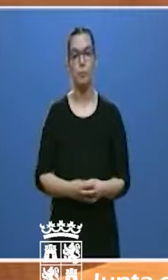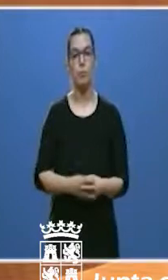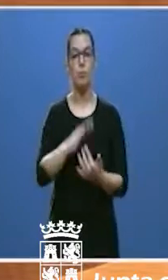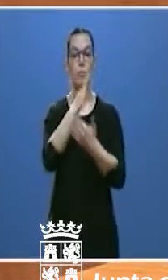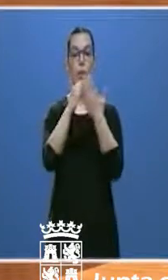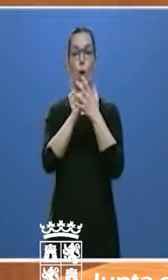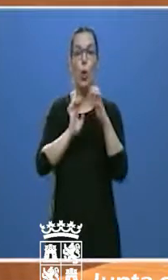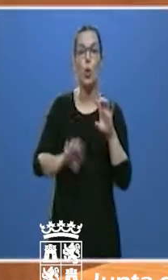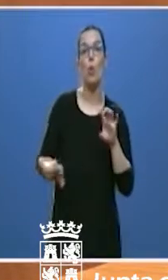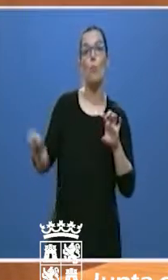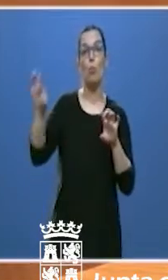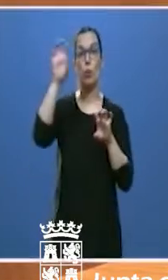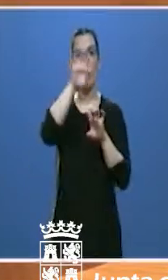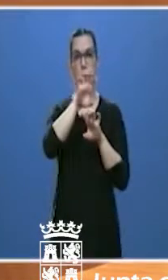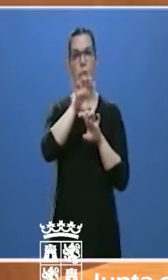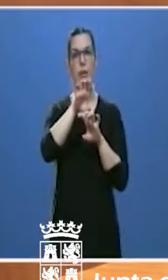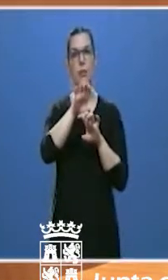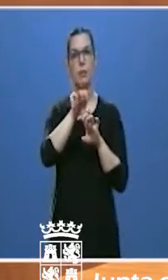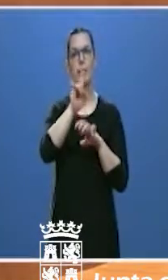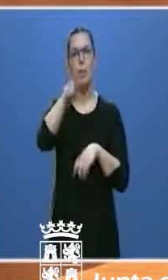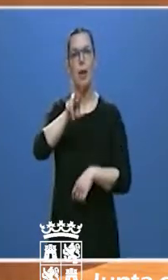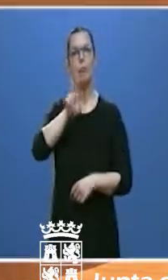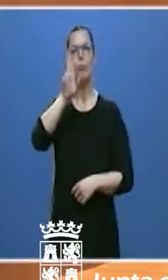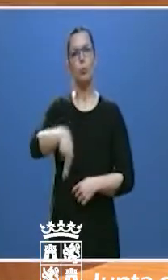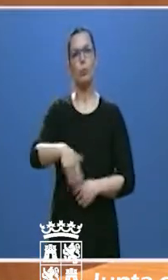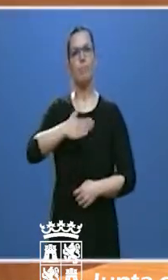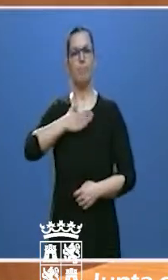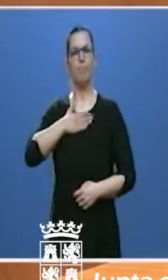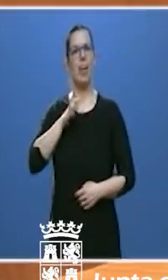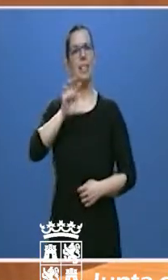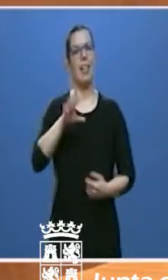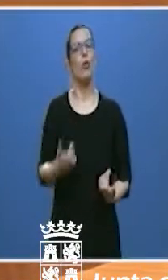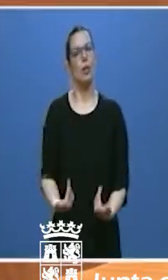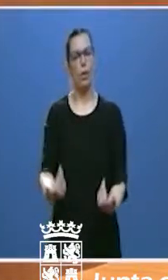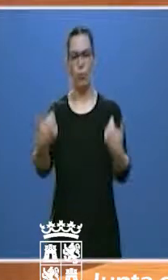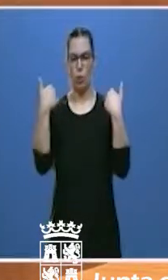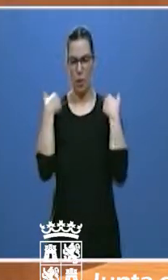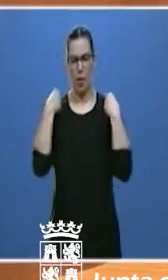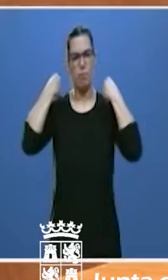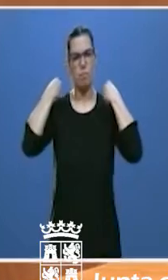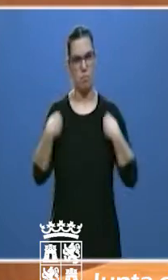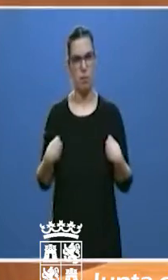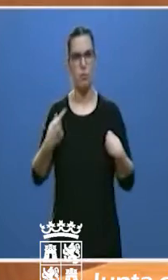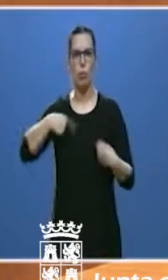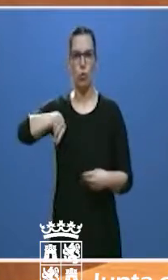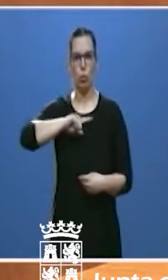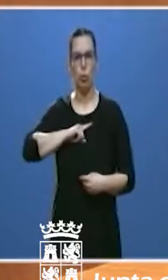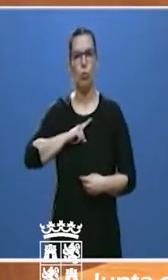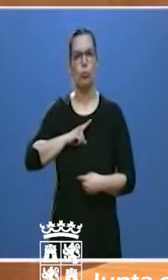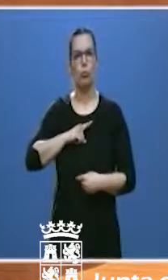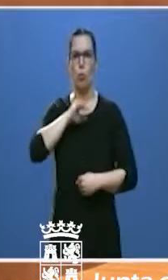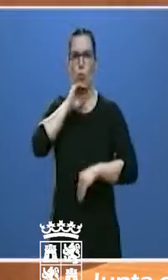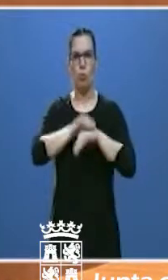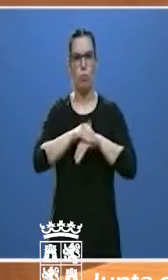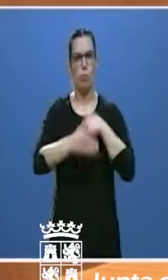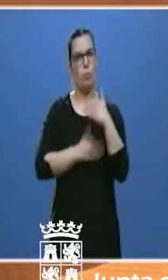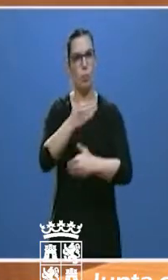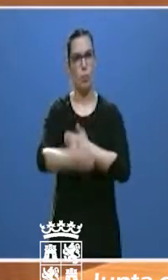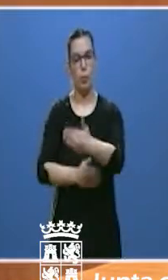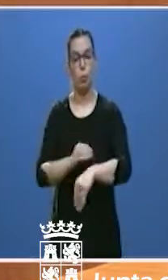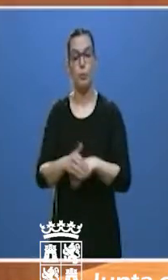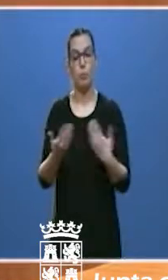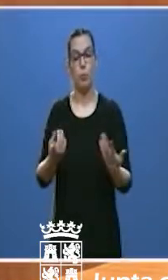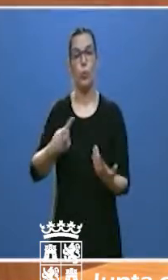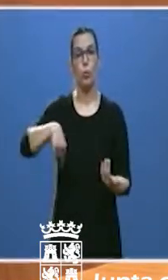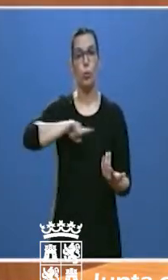autónomas somos también Estado y con esa responsabilidad estamos aplicando nuestras competencias. En este marco